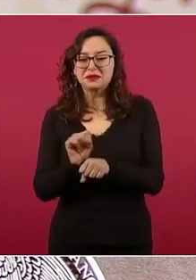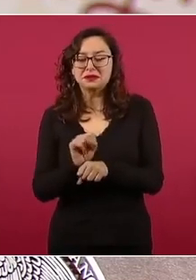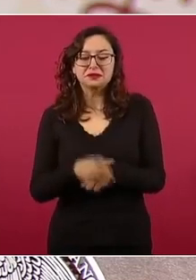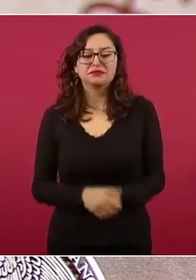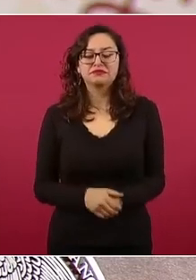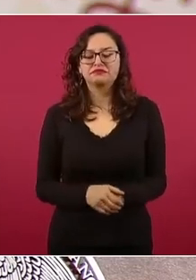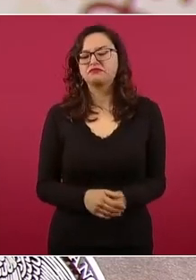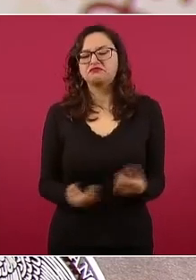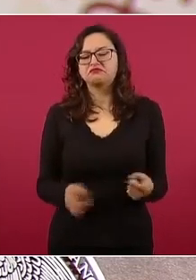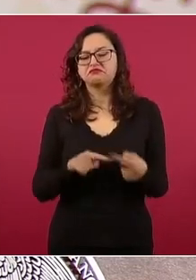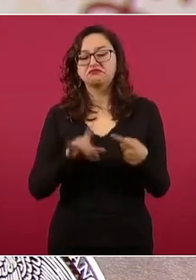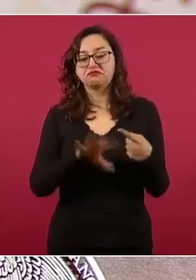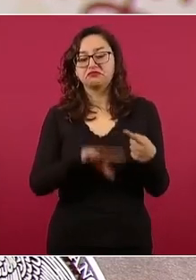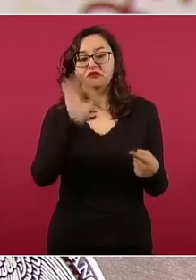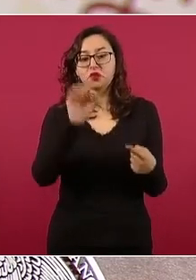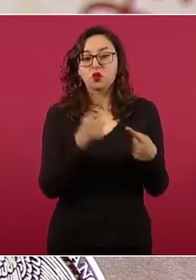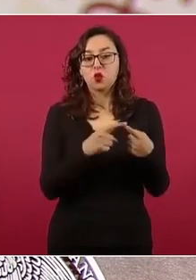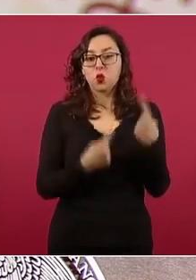noticia.